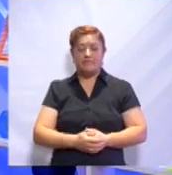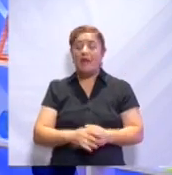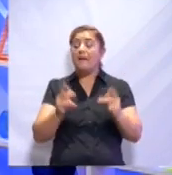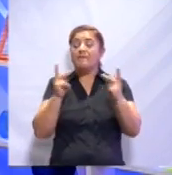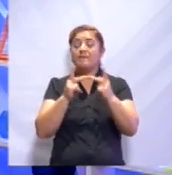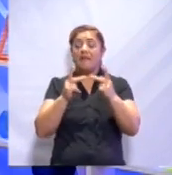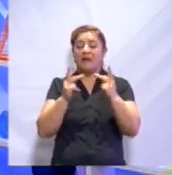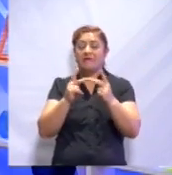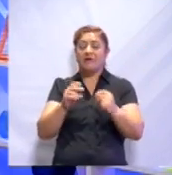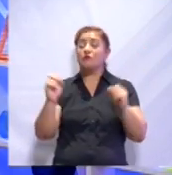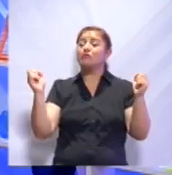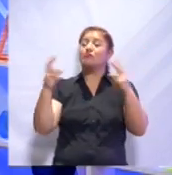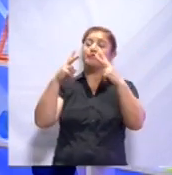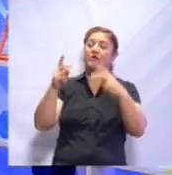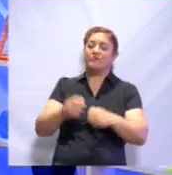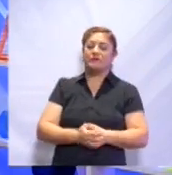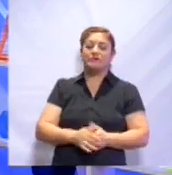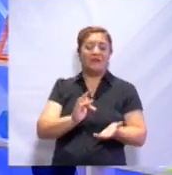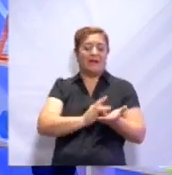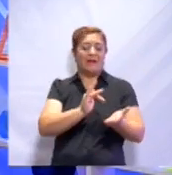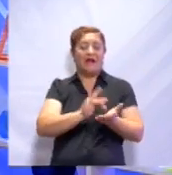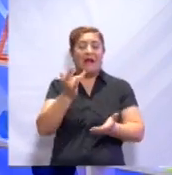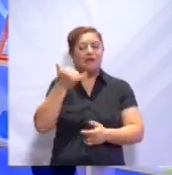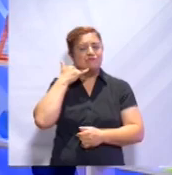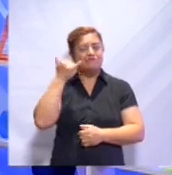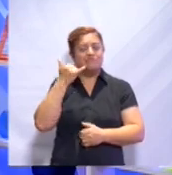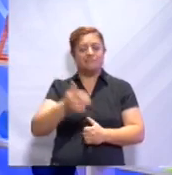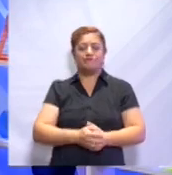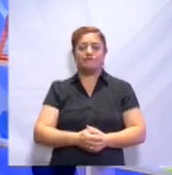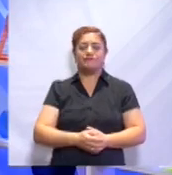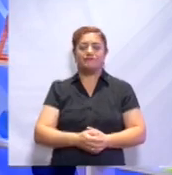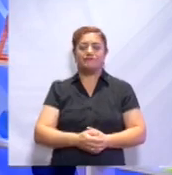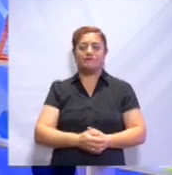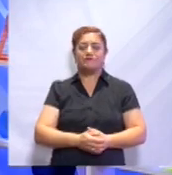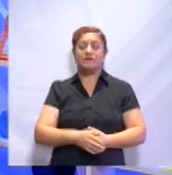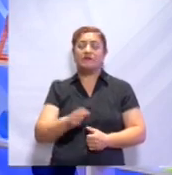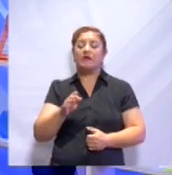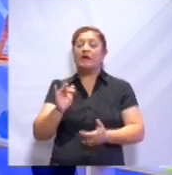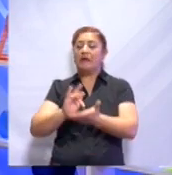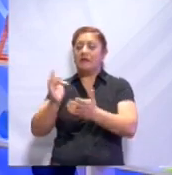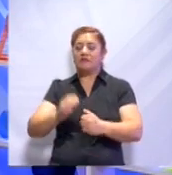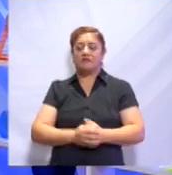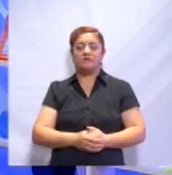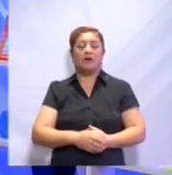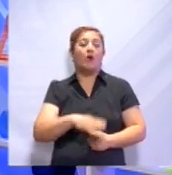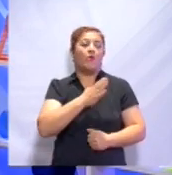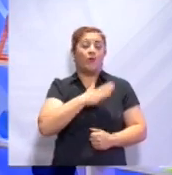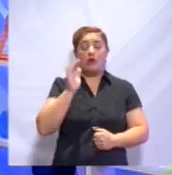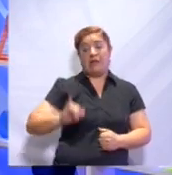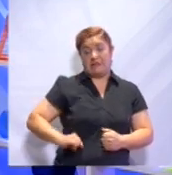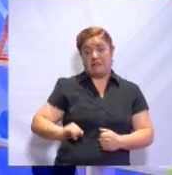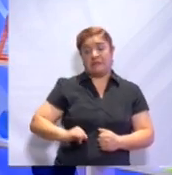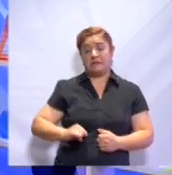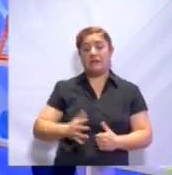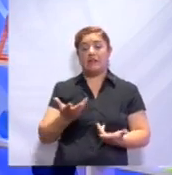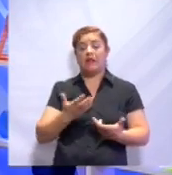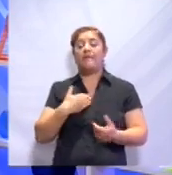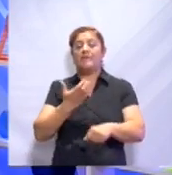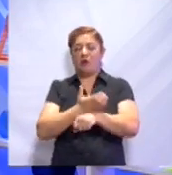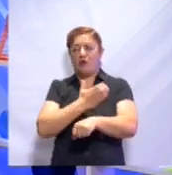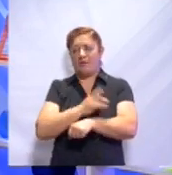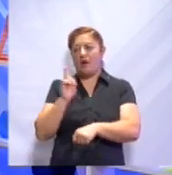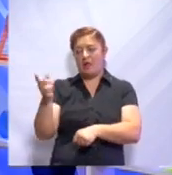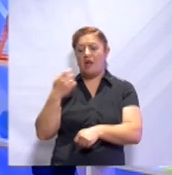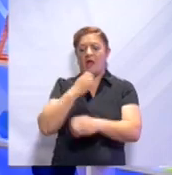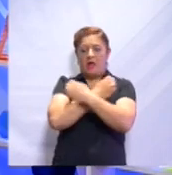Perfecto. Nos vemos, Matías. Gracias, gracias por llamar. Bueno, muy interesante y muchas gracias a las compañeras de educación especial,